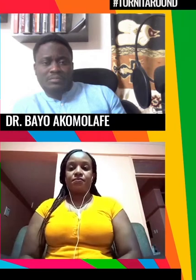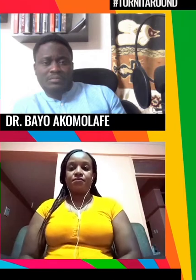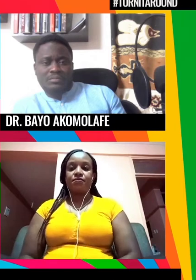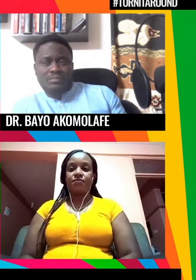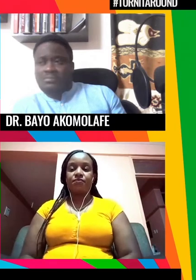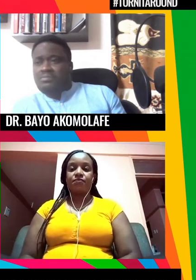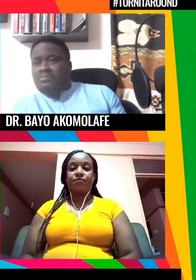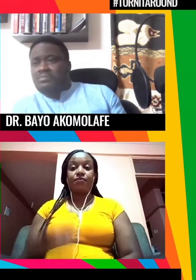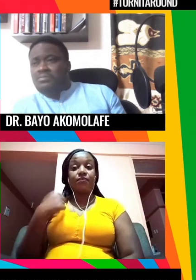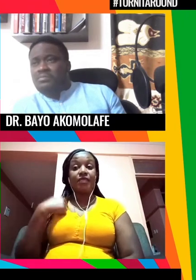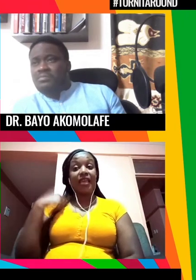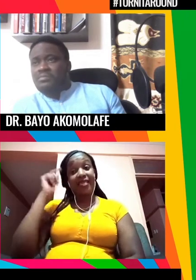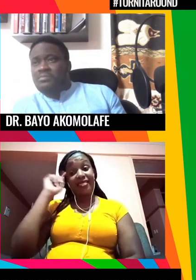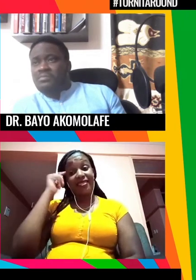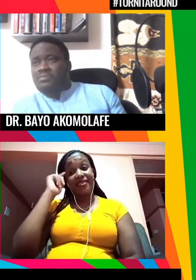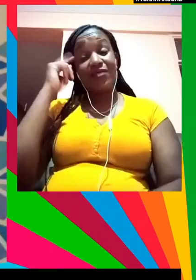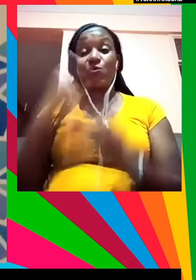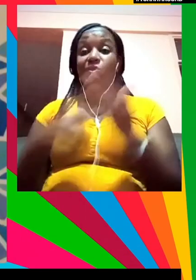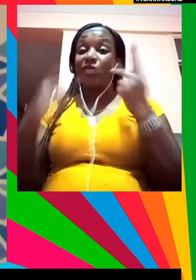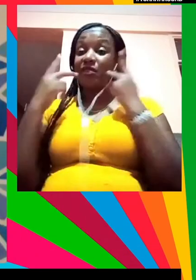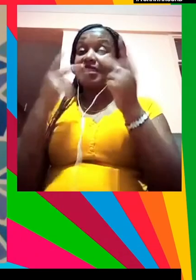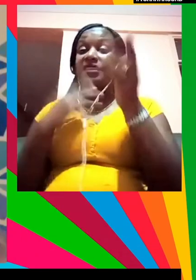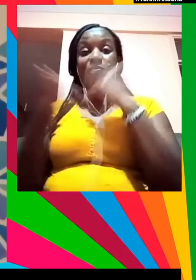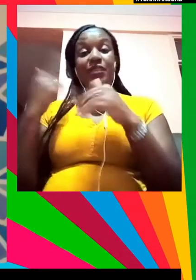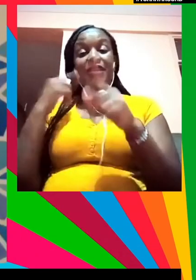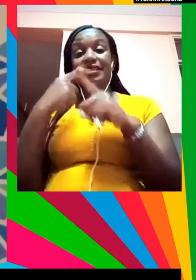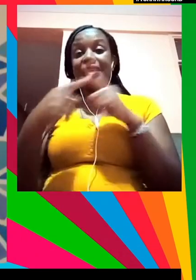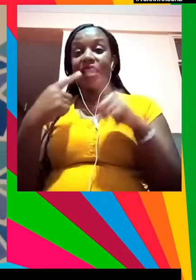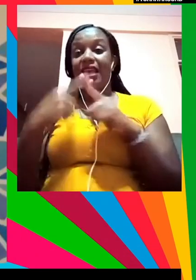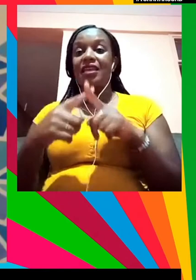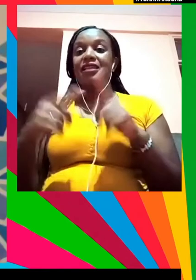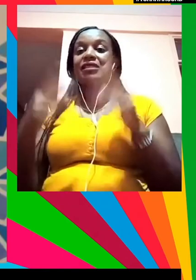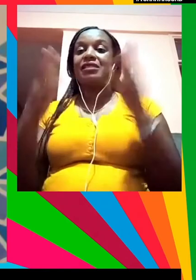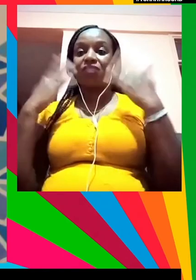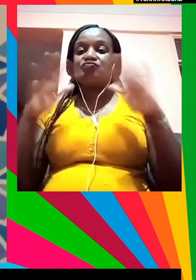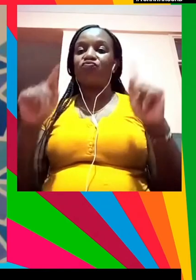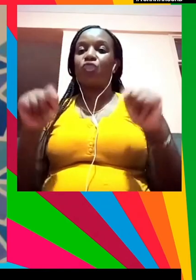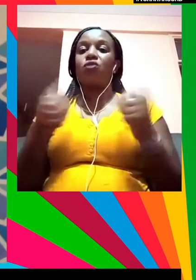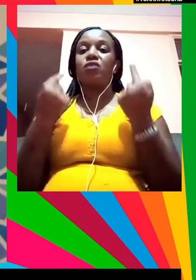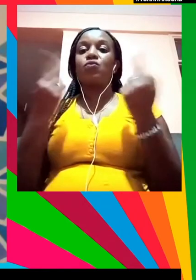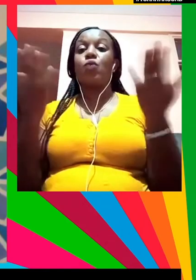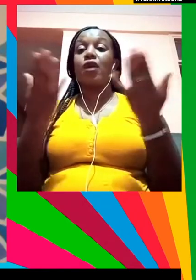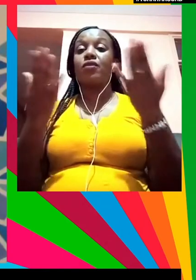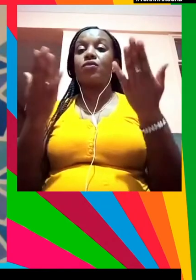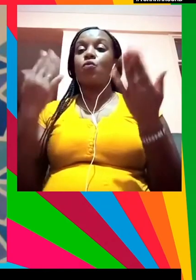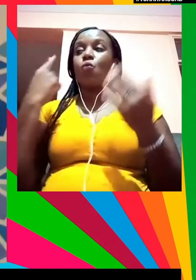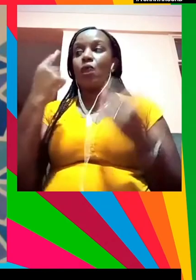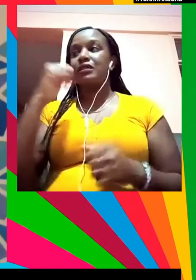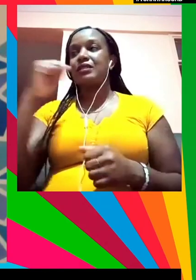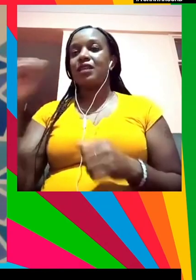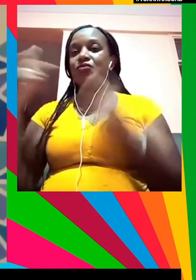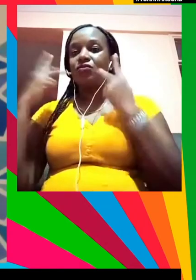sí claro yo creo que en el último año hemos visto una contradicción por una parte hemos visto que la sociedad civil